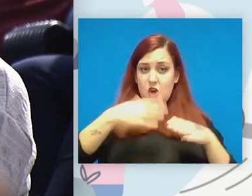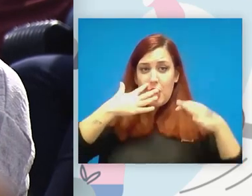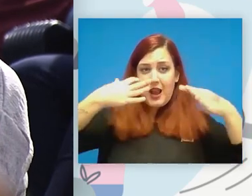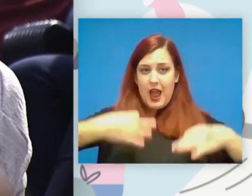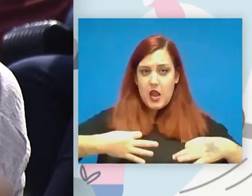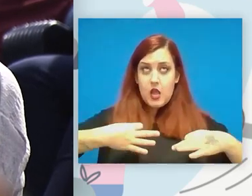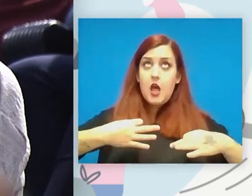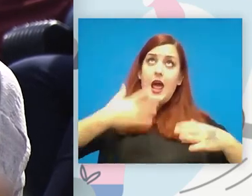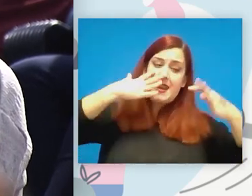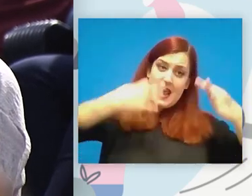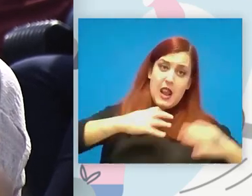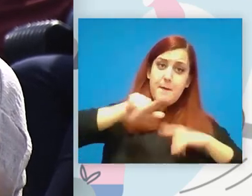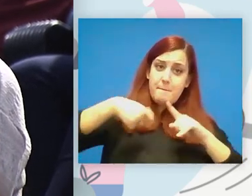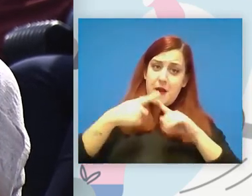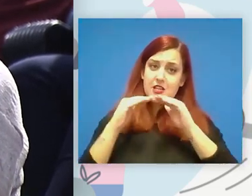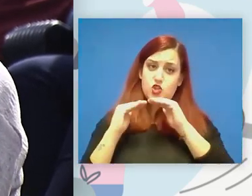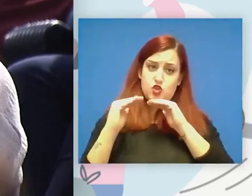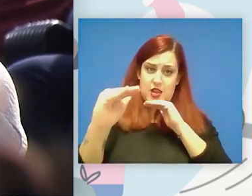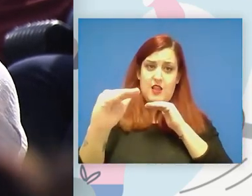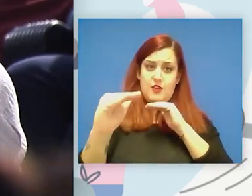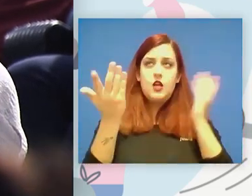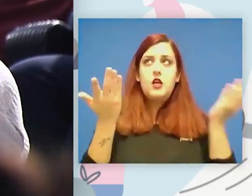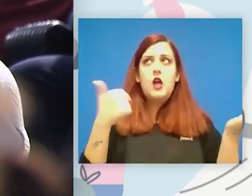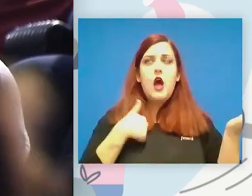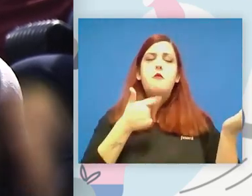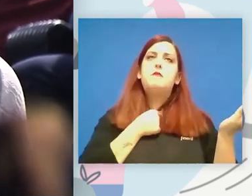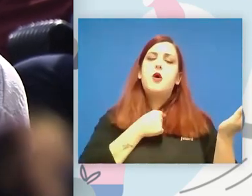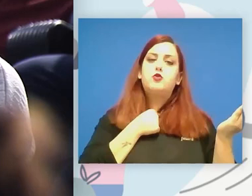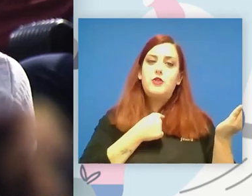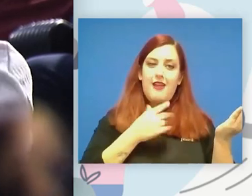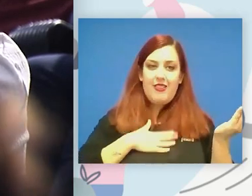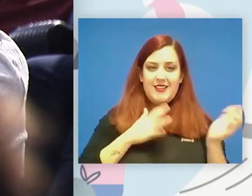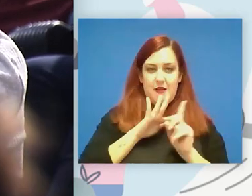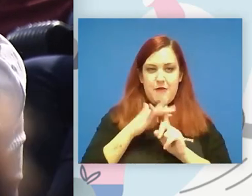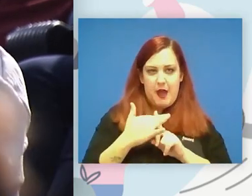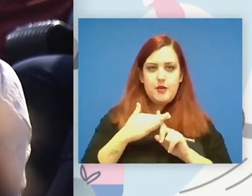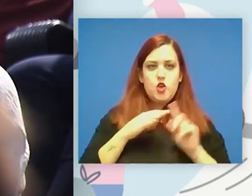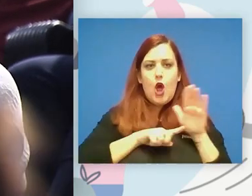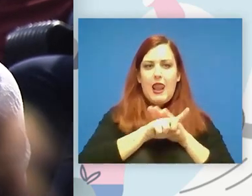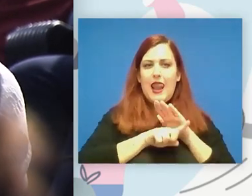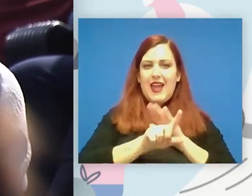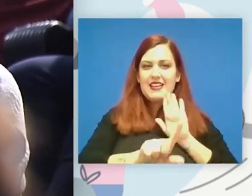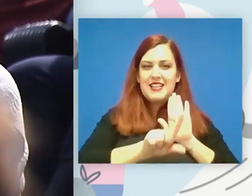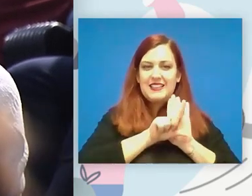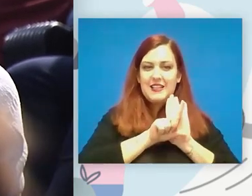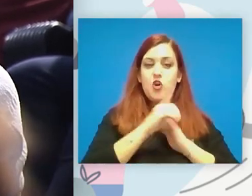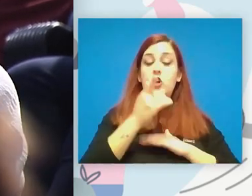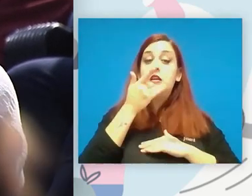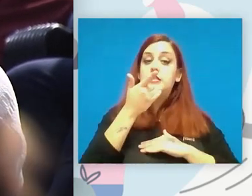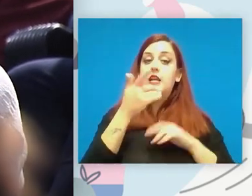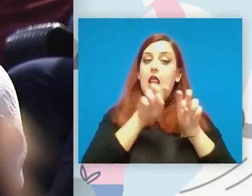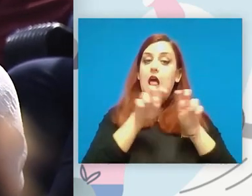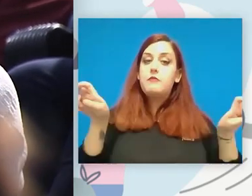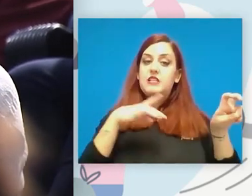sino sostenible en el tiempo entonces a mí me gustaría un poquito desde el ámbito también legislativo si la mesa podría darnos algunas